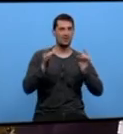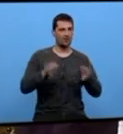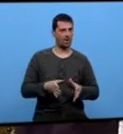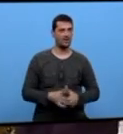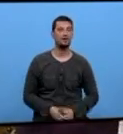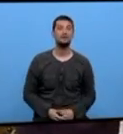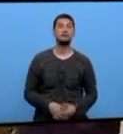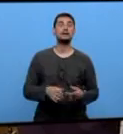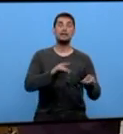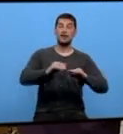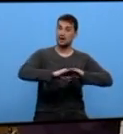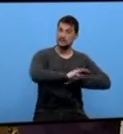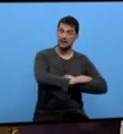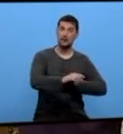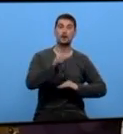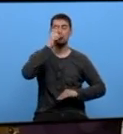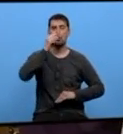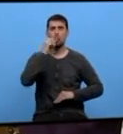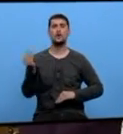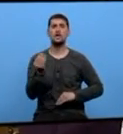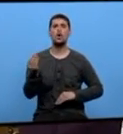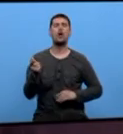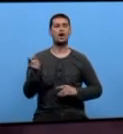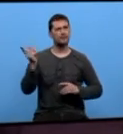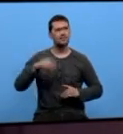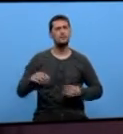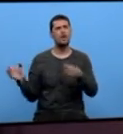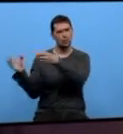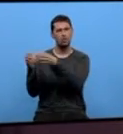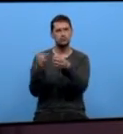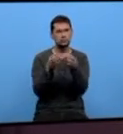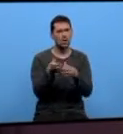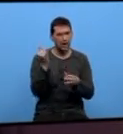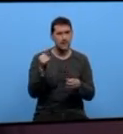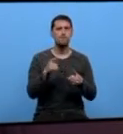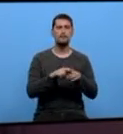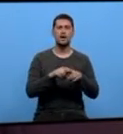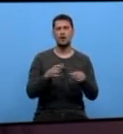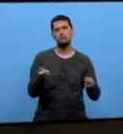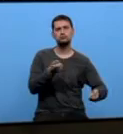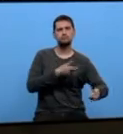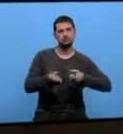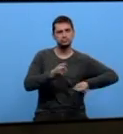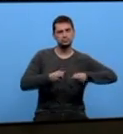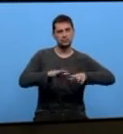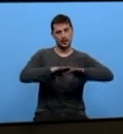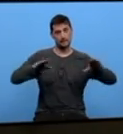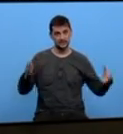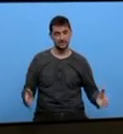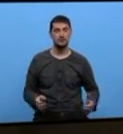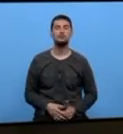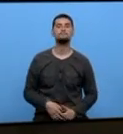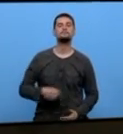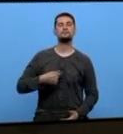Na Terra Chá en Lugo Quiroga en Amariña tamén se reúnen a Cotío grupos de mulleres para tecer alrededor dunha mesa Hemos colaborado con